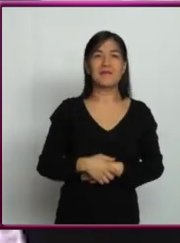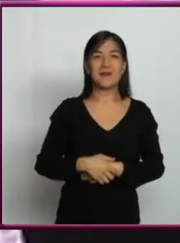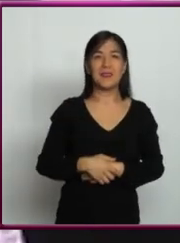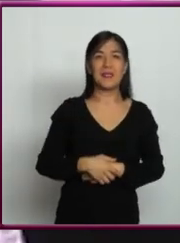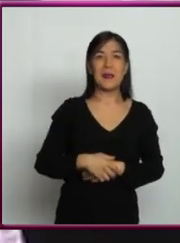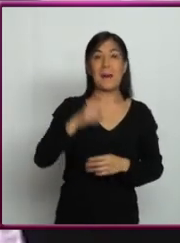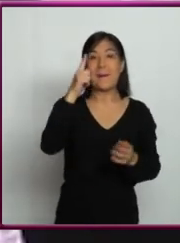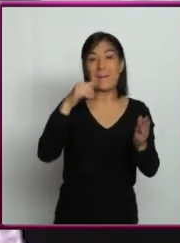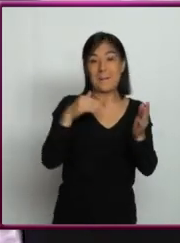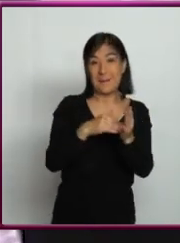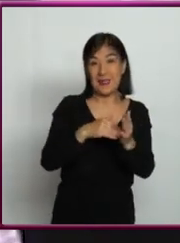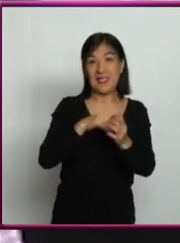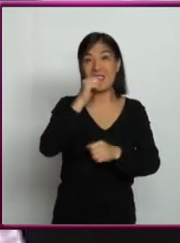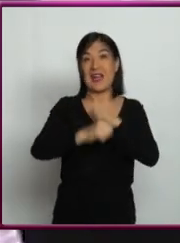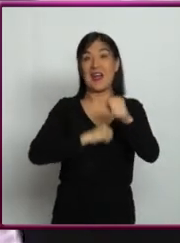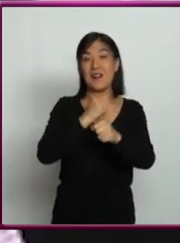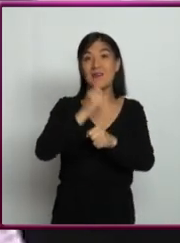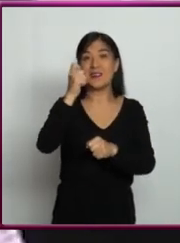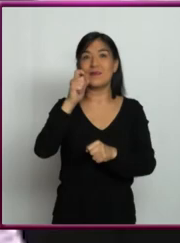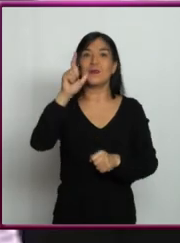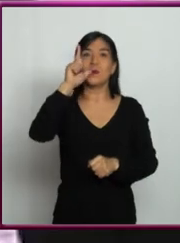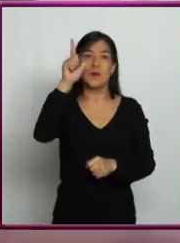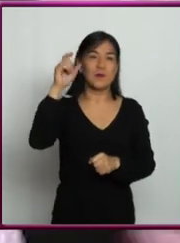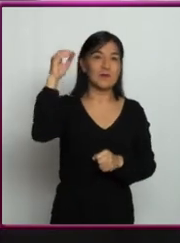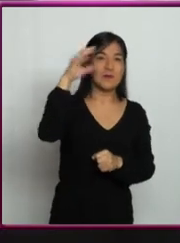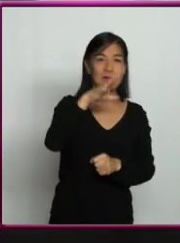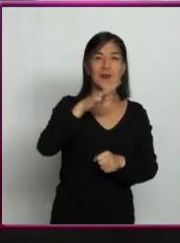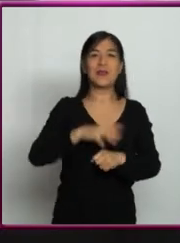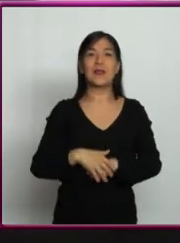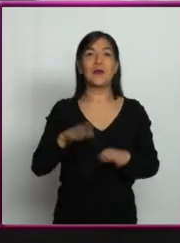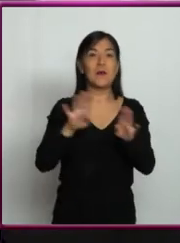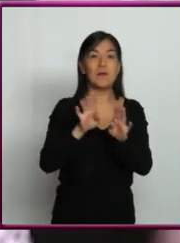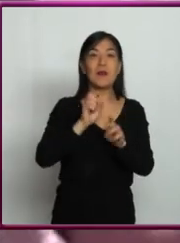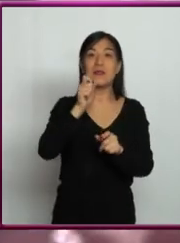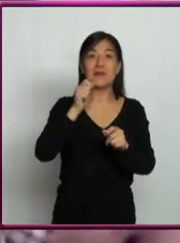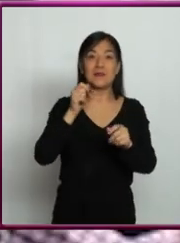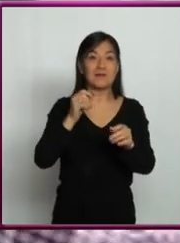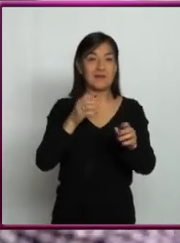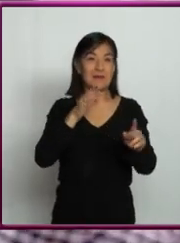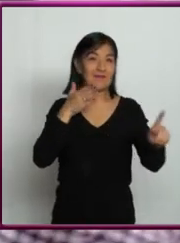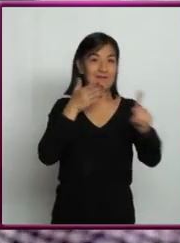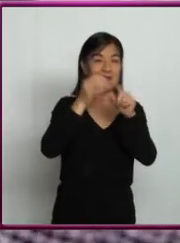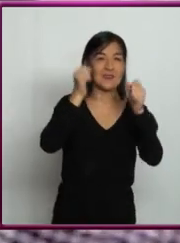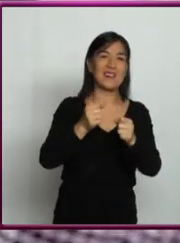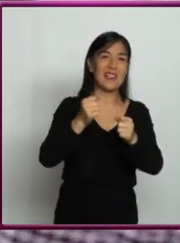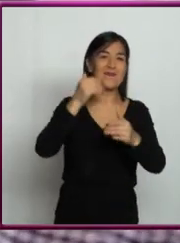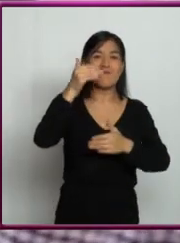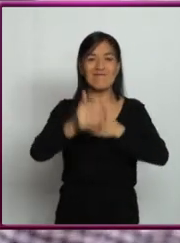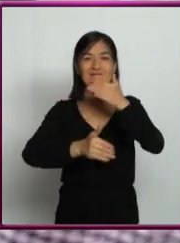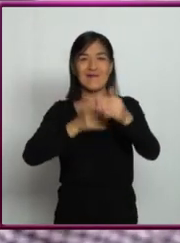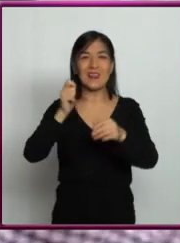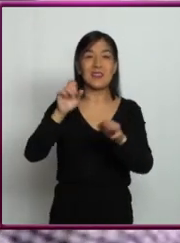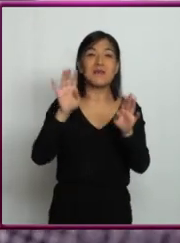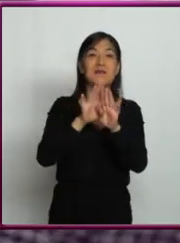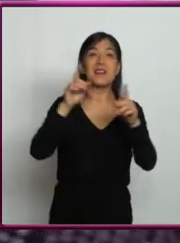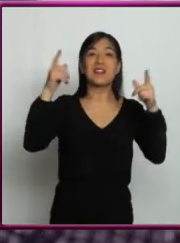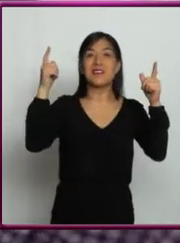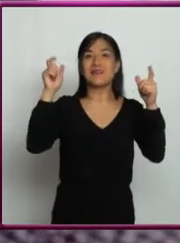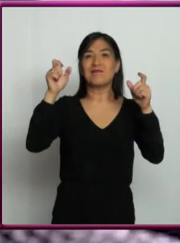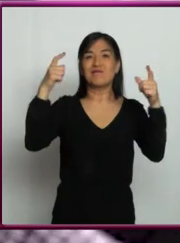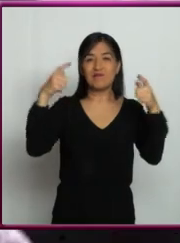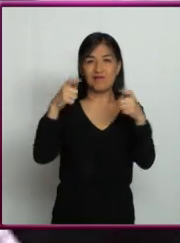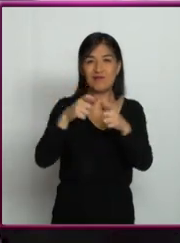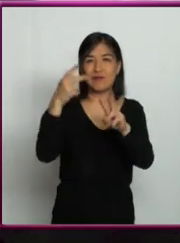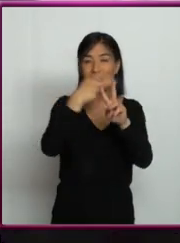100 mil años luz. No hay un borde bien limitado, ¿no? Cada vez que vas afuera pues hay menos estrellas y vemos unas